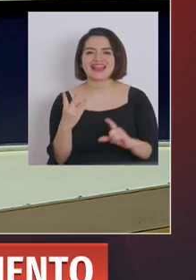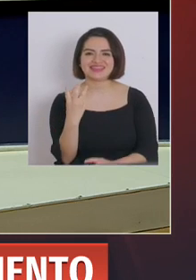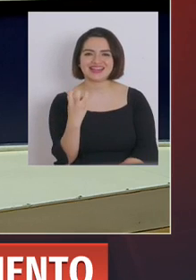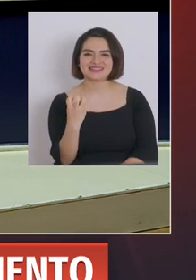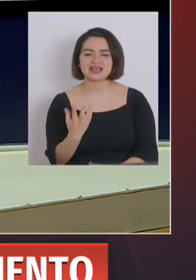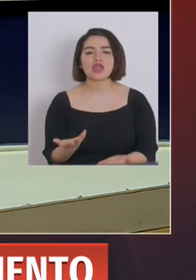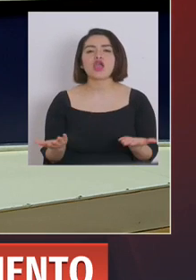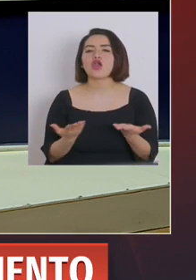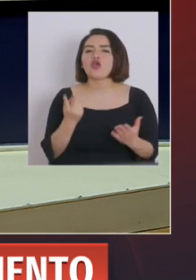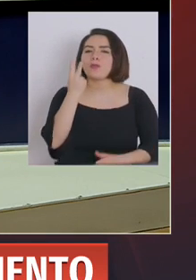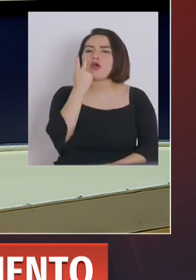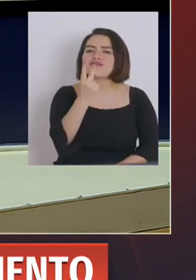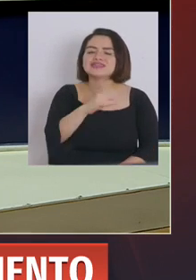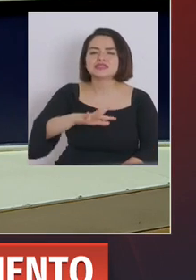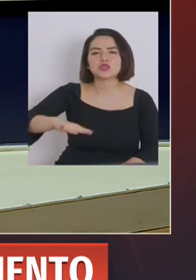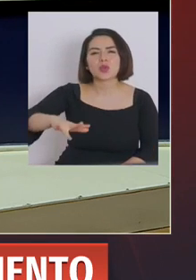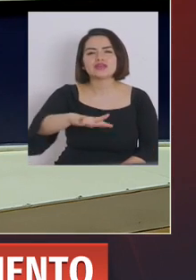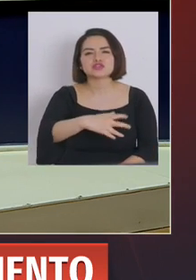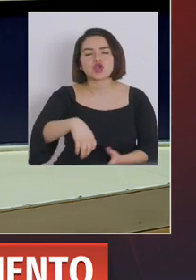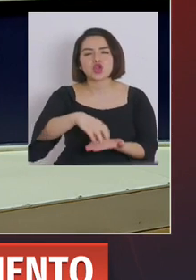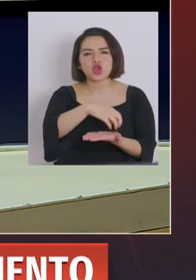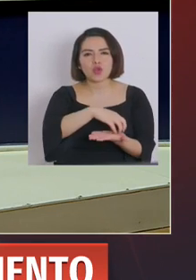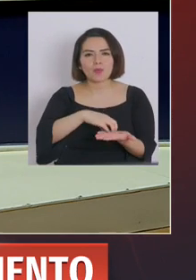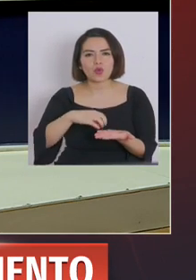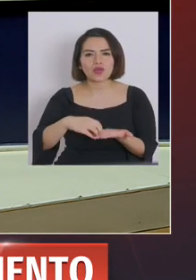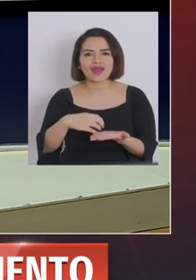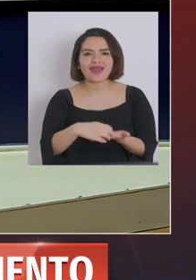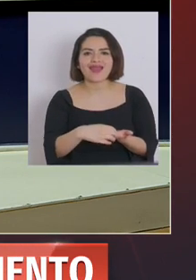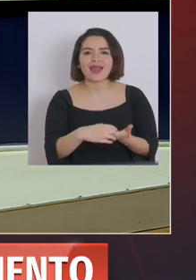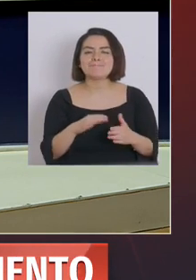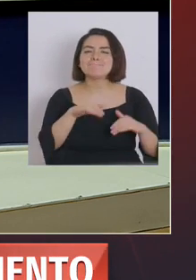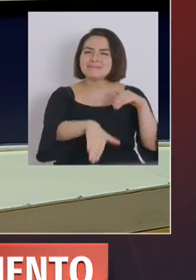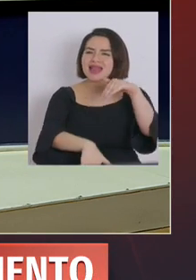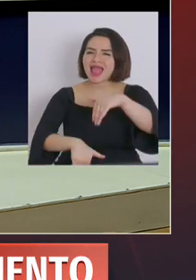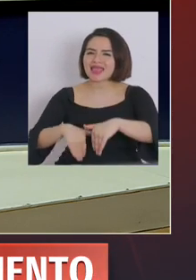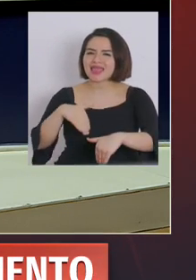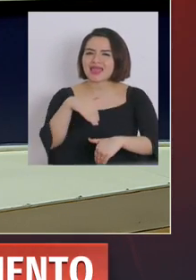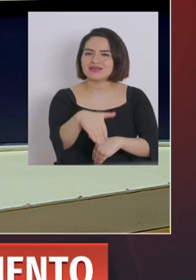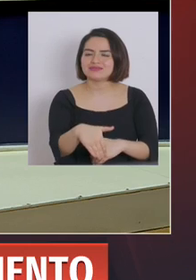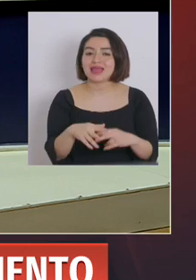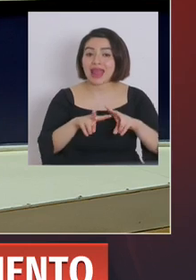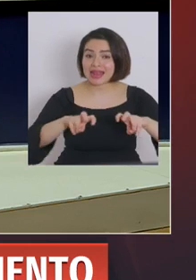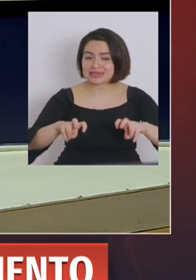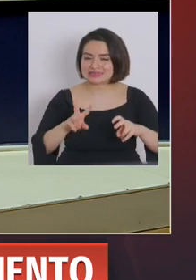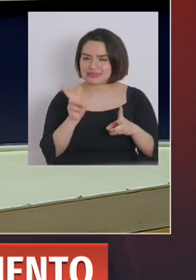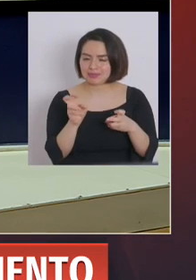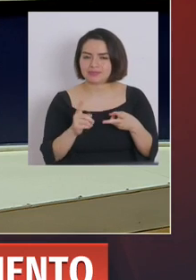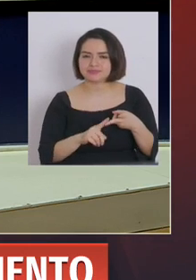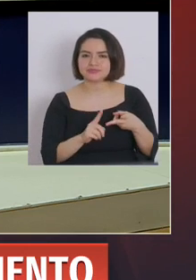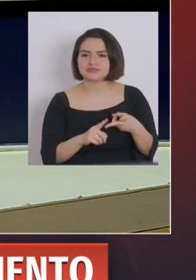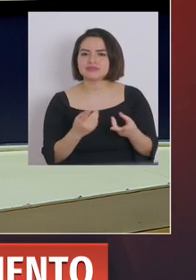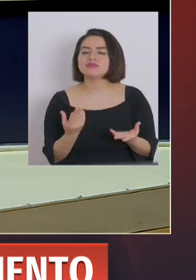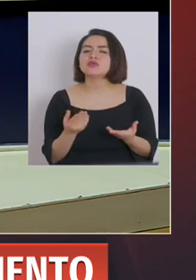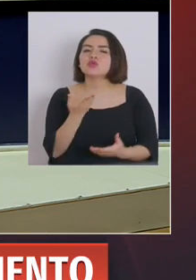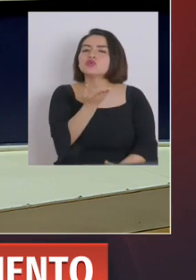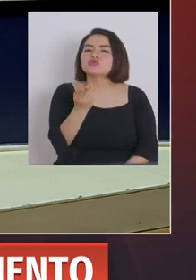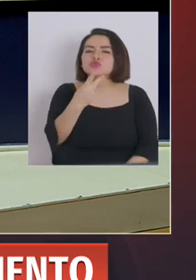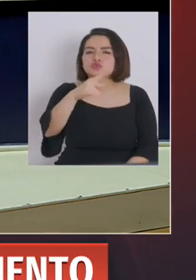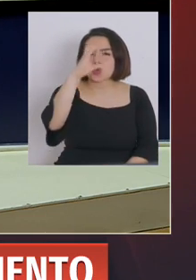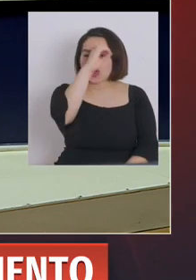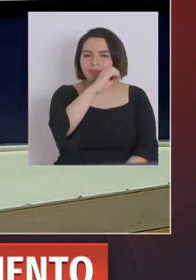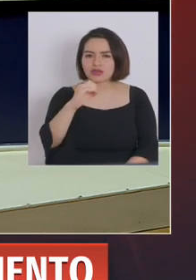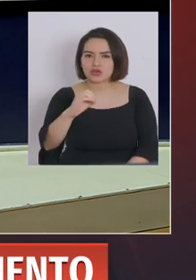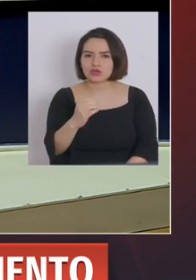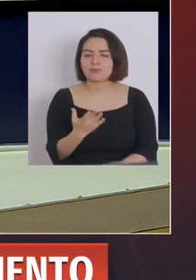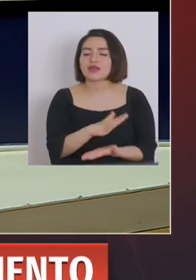¿Cómo están viendo la situación de la pandemia en comunas costeras? ¿Qué análisis hay al respecto? Y también su opinión respecto a hechos que se han reportado en las últimas horas.